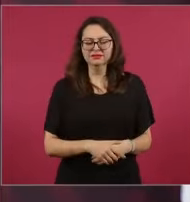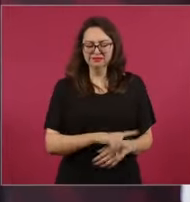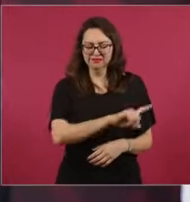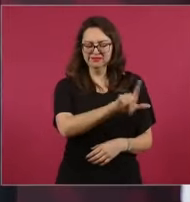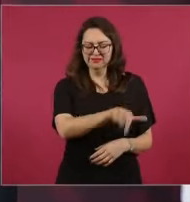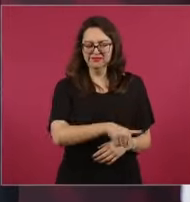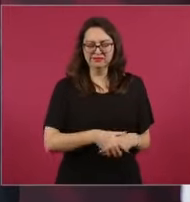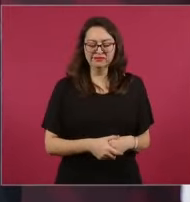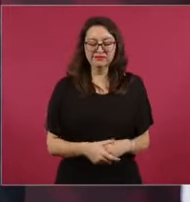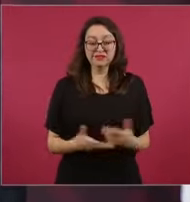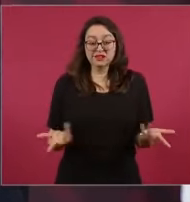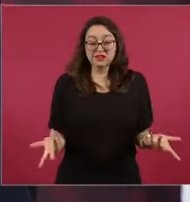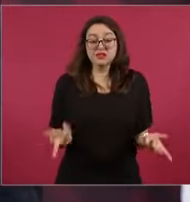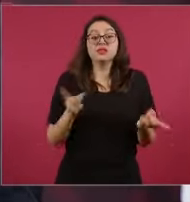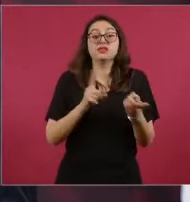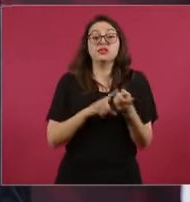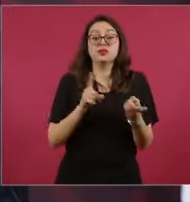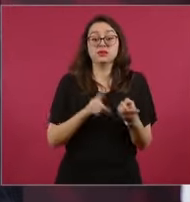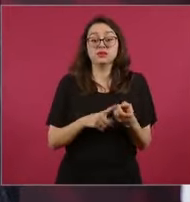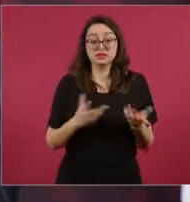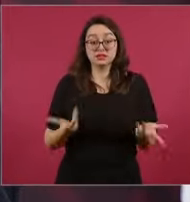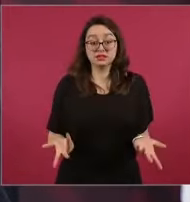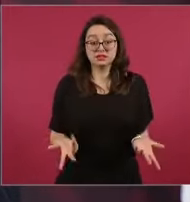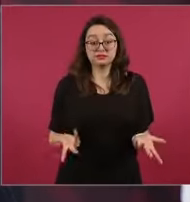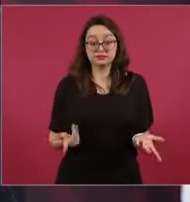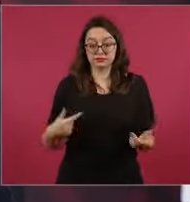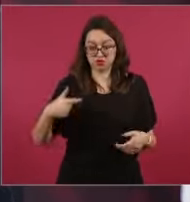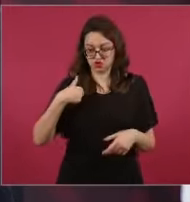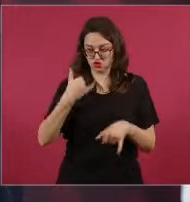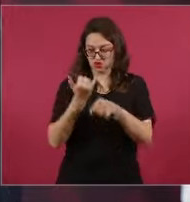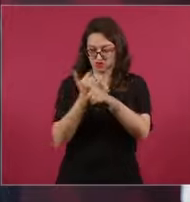¿Dónde? Yo sé que les molesta esto, pero